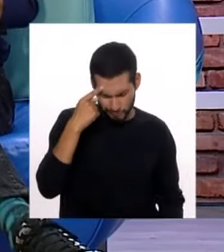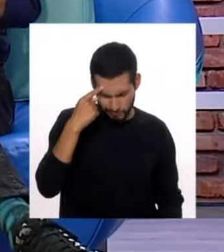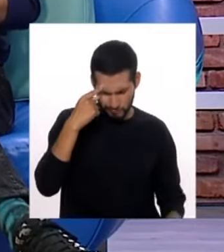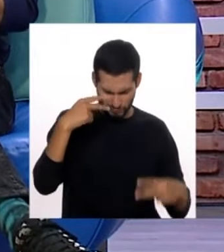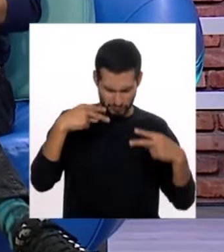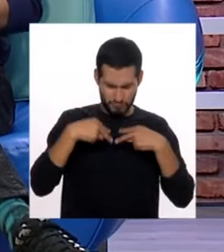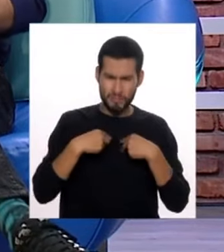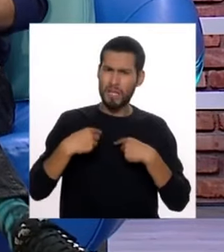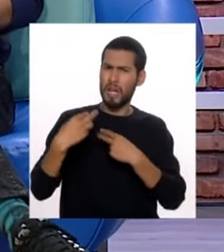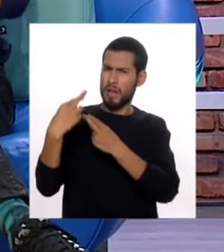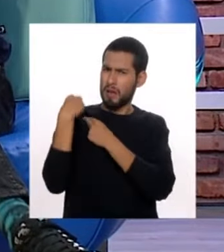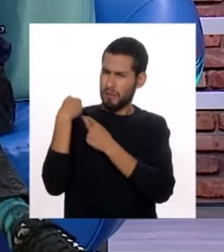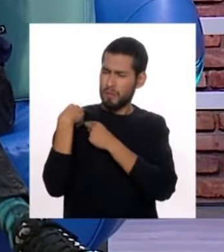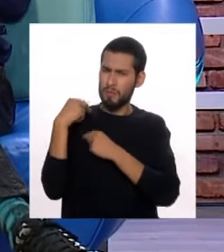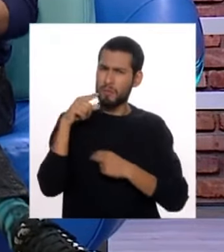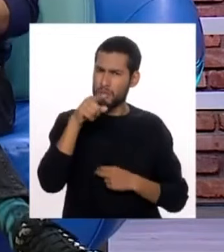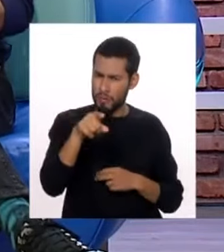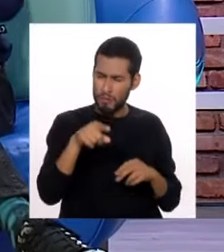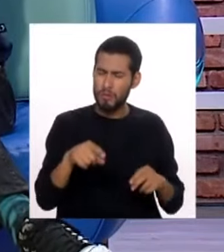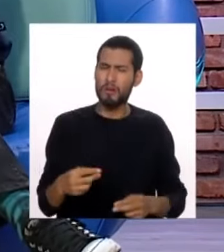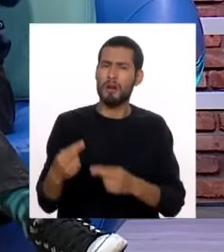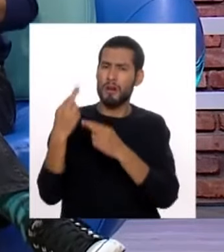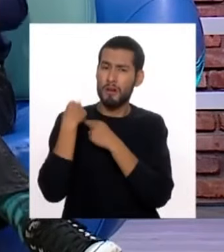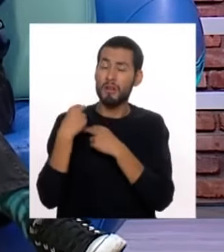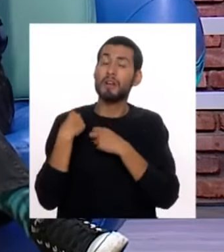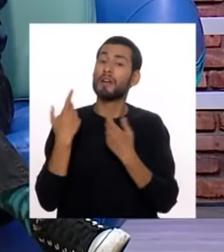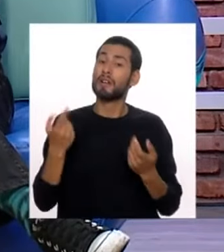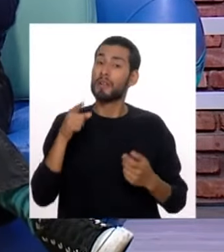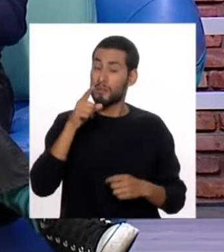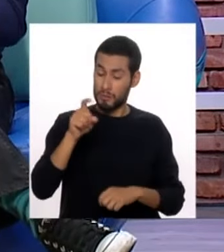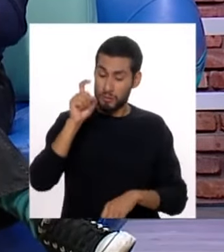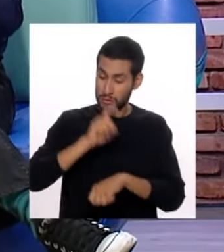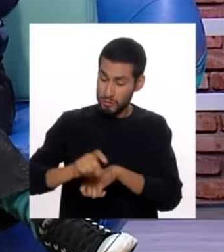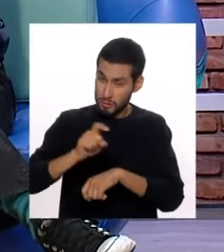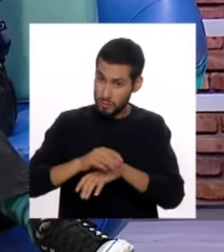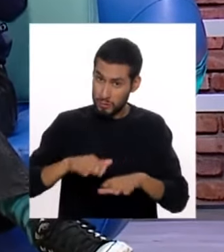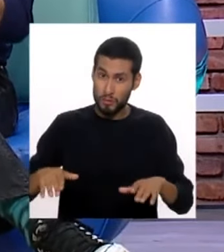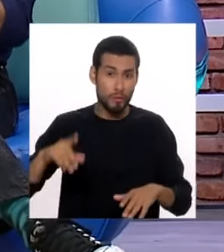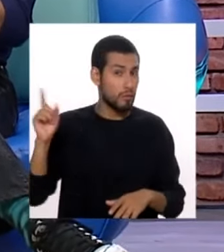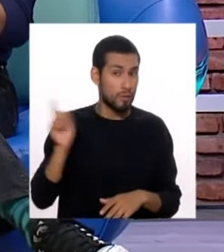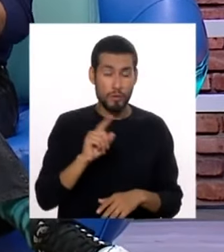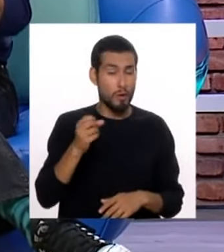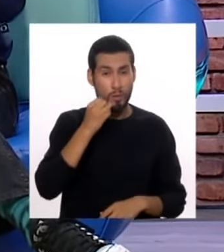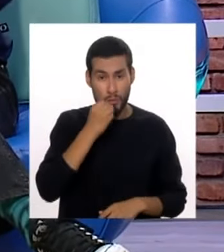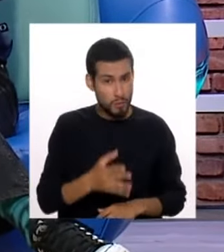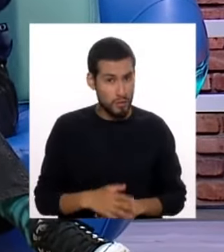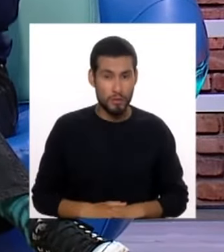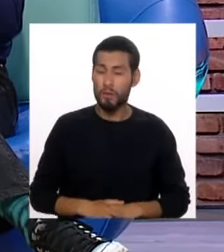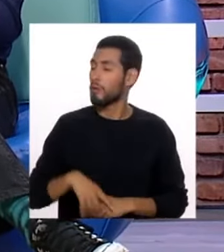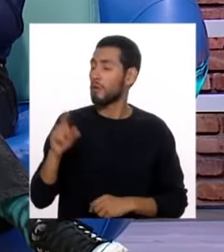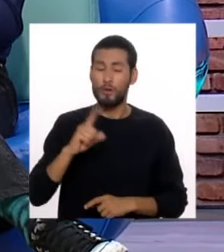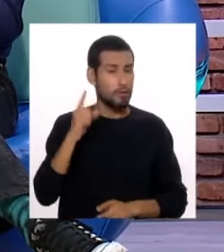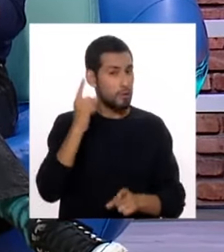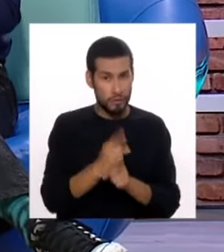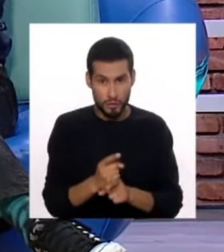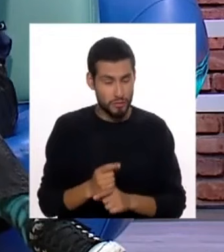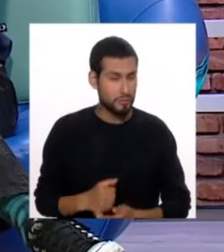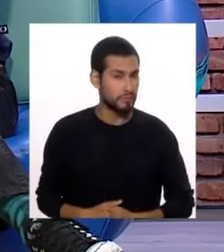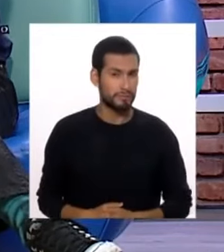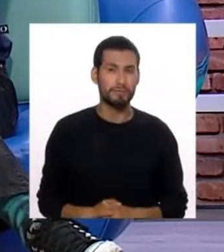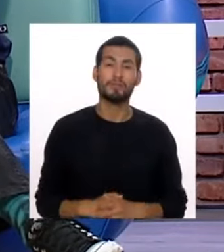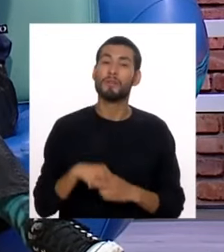hacerte responsable y tienes que asumir que la crianza que estás haciendo no es la óptima, no es la correcta.